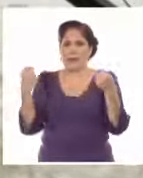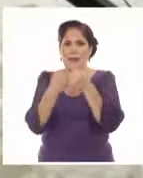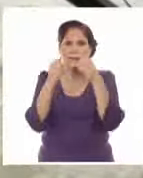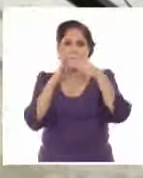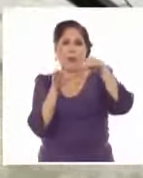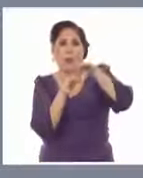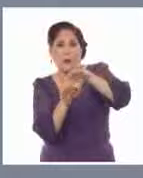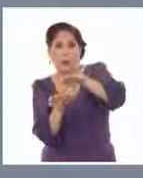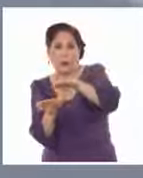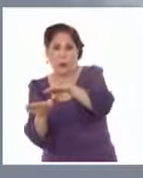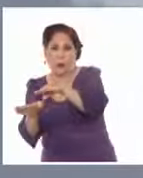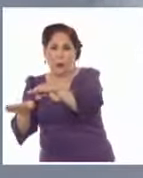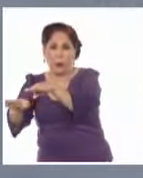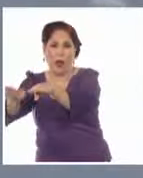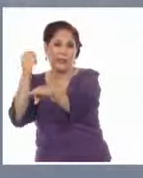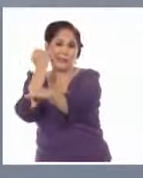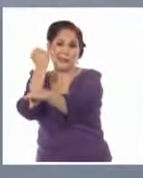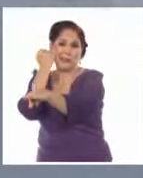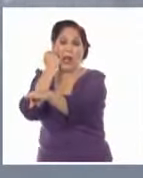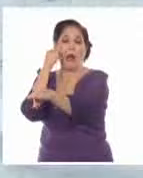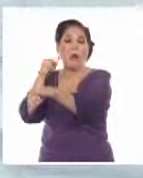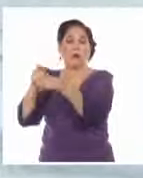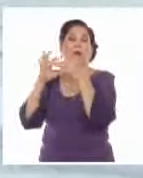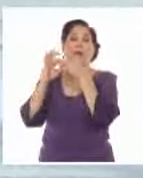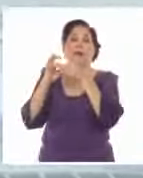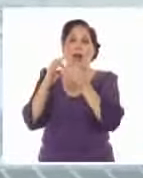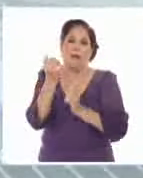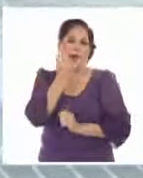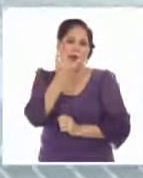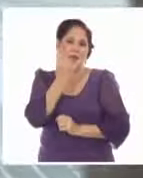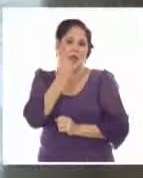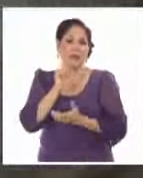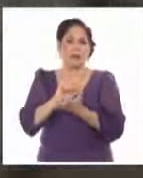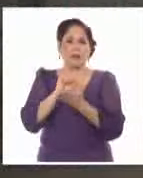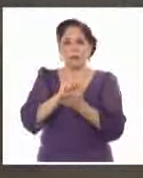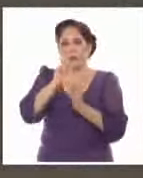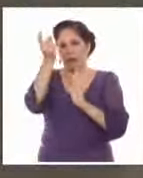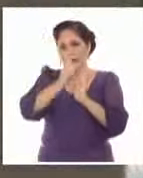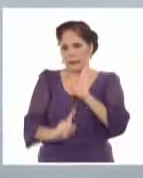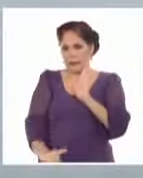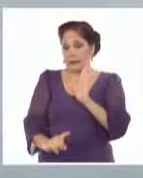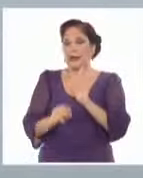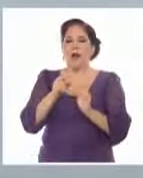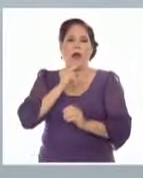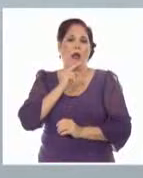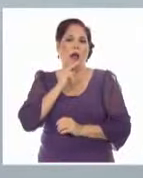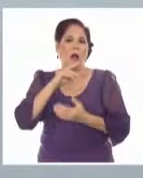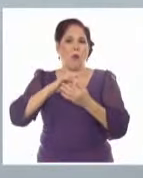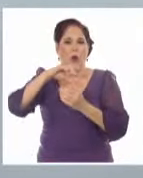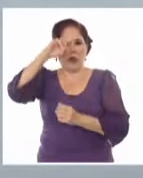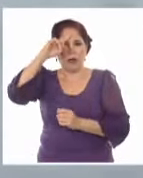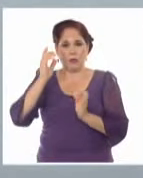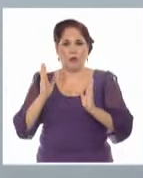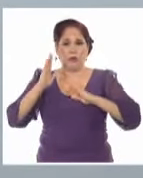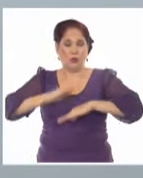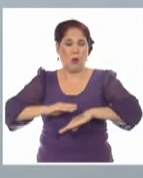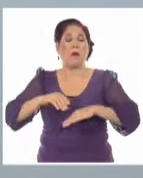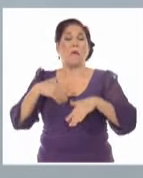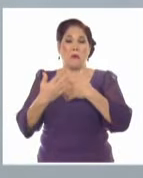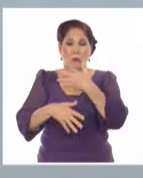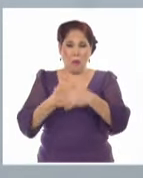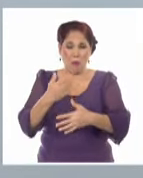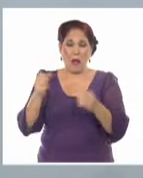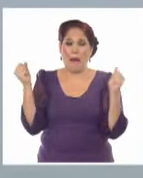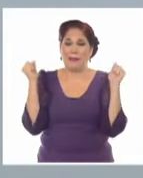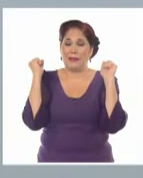sobre las carreteras congeladas y graves afectaciones a los servicios de electricidad, agua y gas son parte de este escenario de